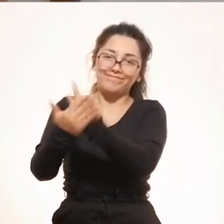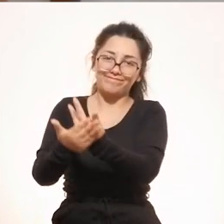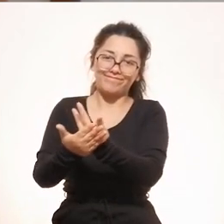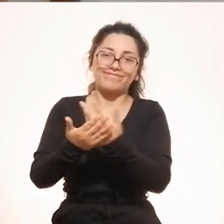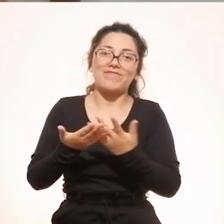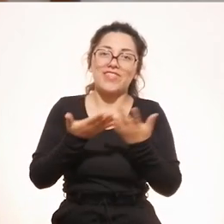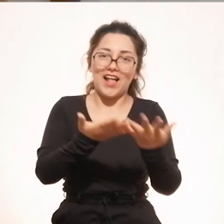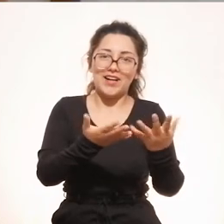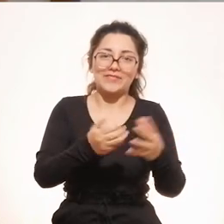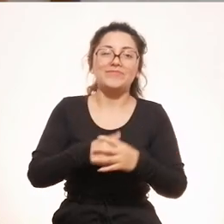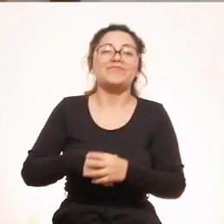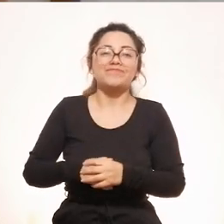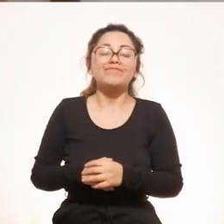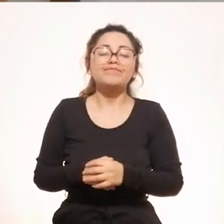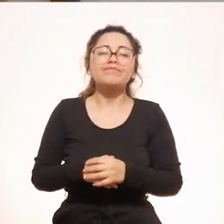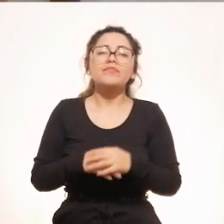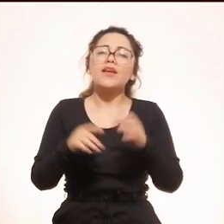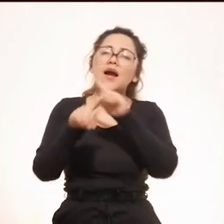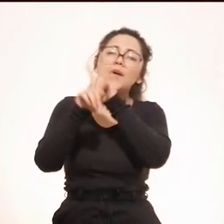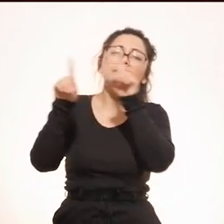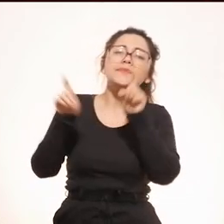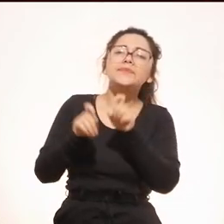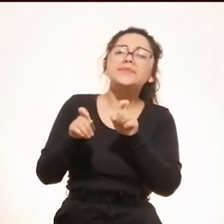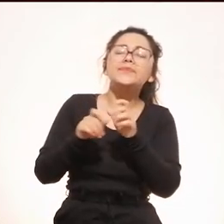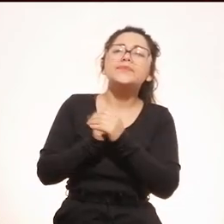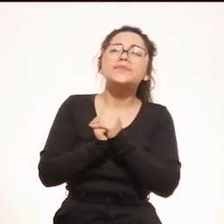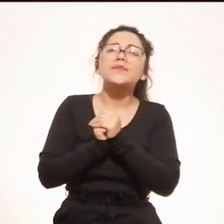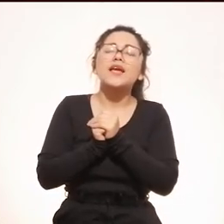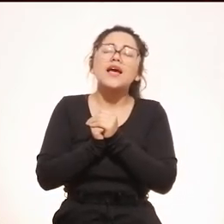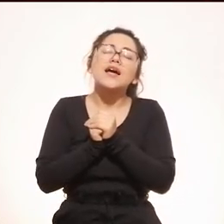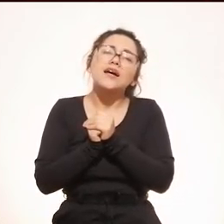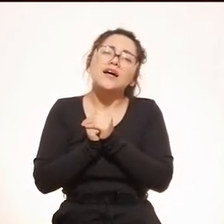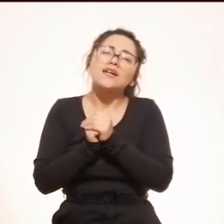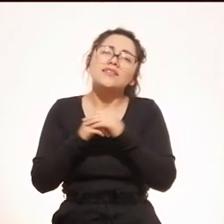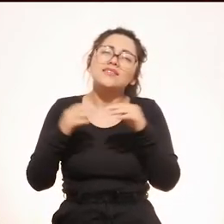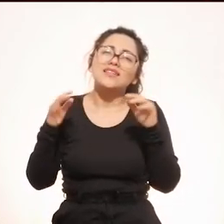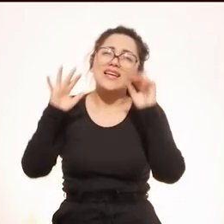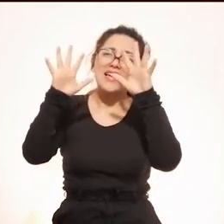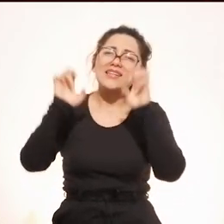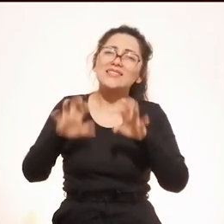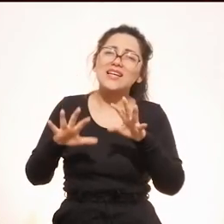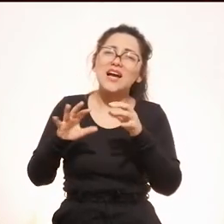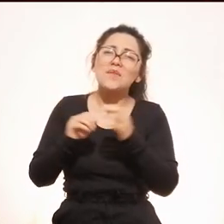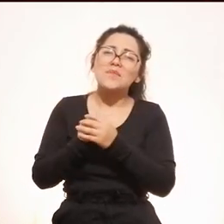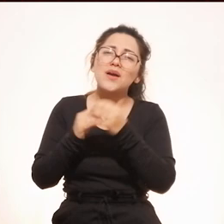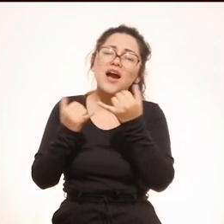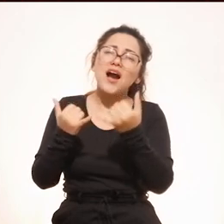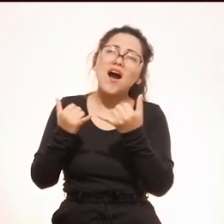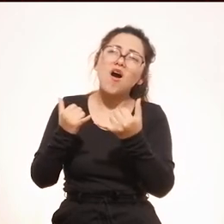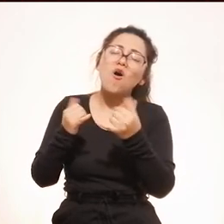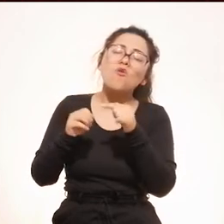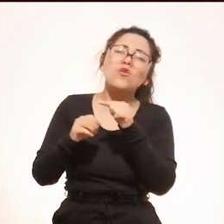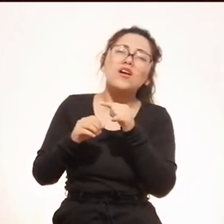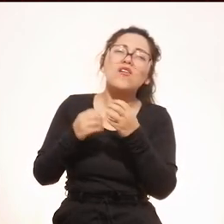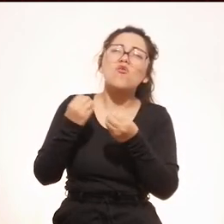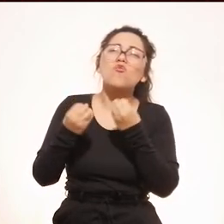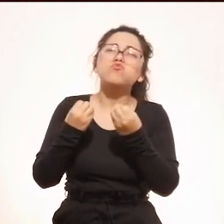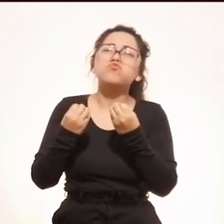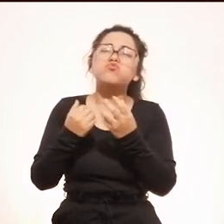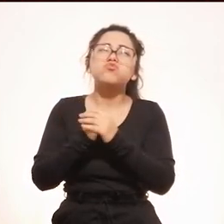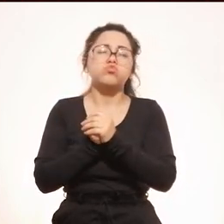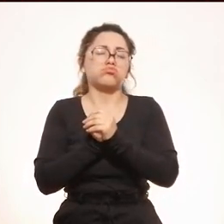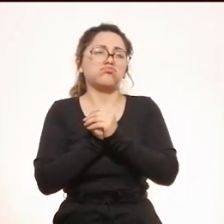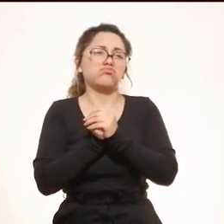Universidad Nacional de San Agustín de Arequipa. El tema del examen extraordinario, supernumerario, ¿cuáles son las